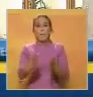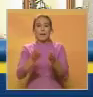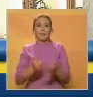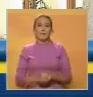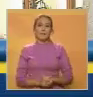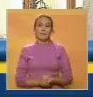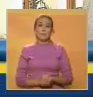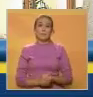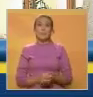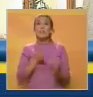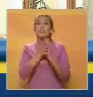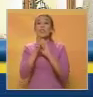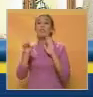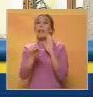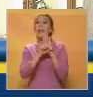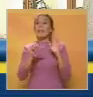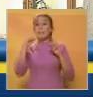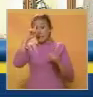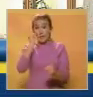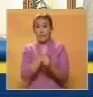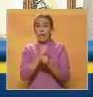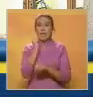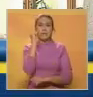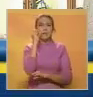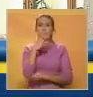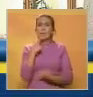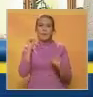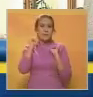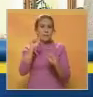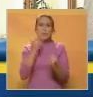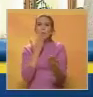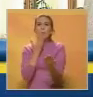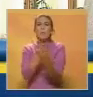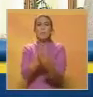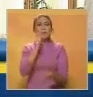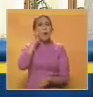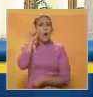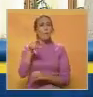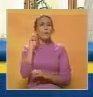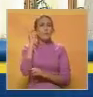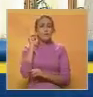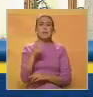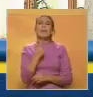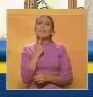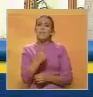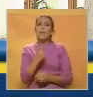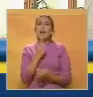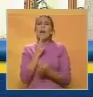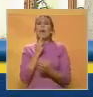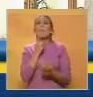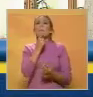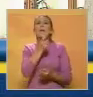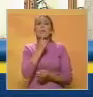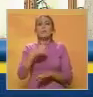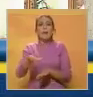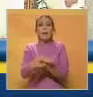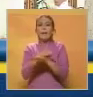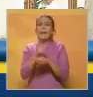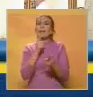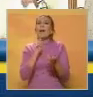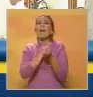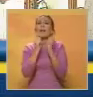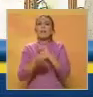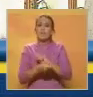a la ley del trabajo, el Parlamento rechazó este jueves la propuesta del diputado Alfredo Ramos de someter a un referéndum consultivo. Dicha reforma